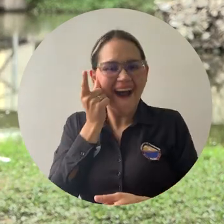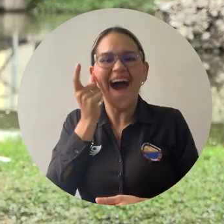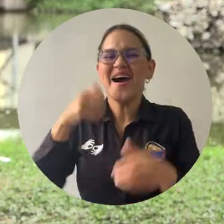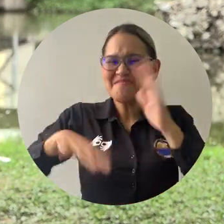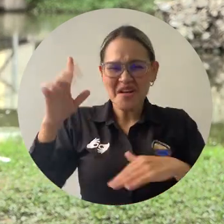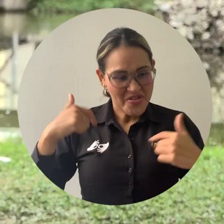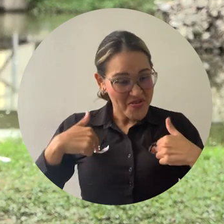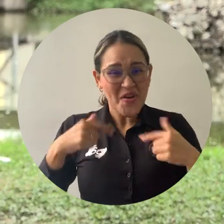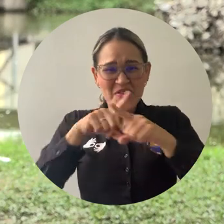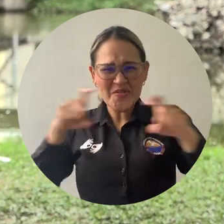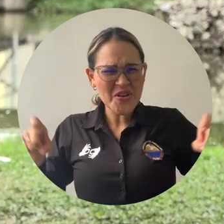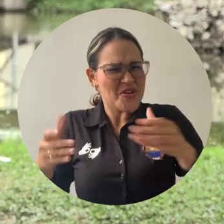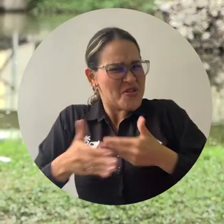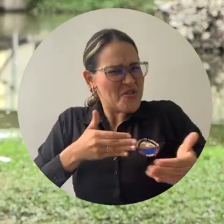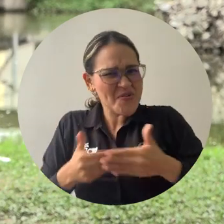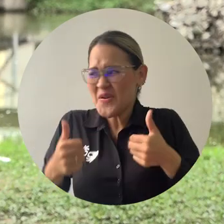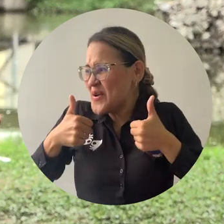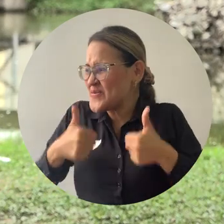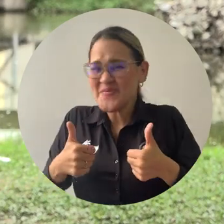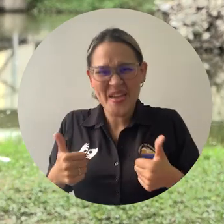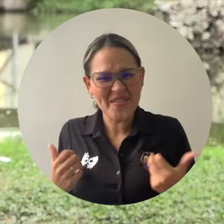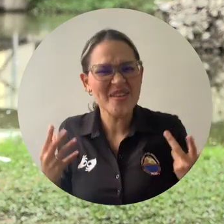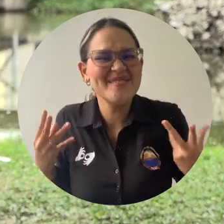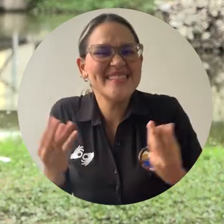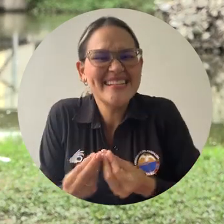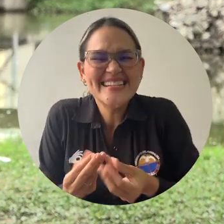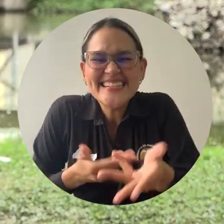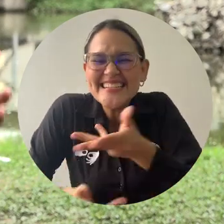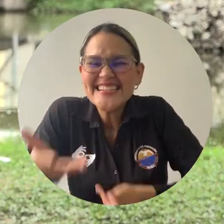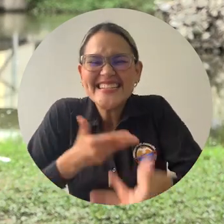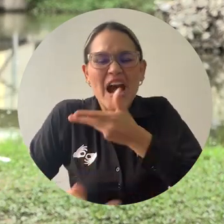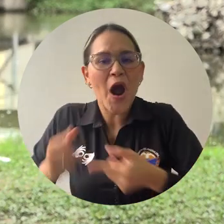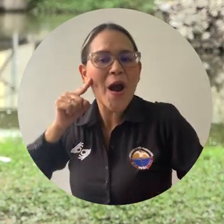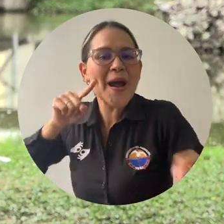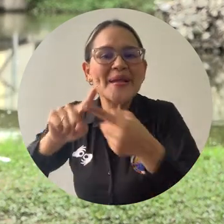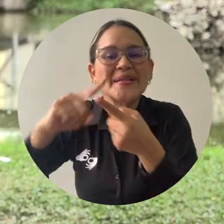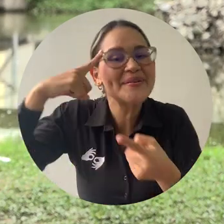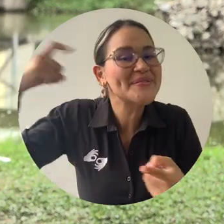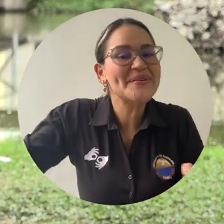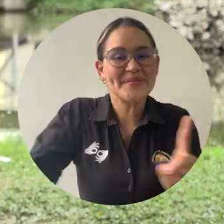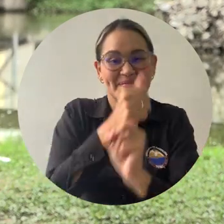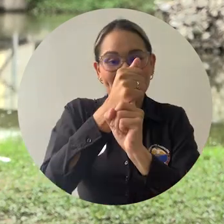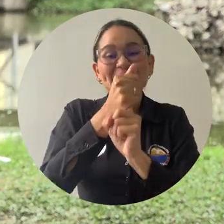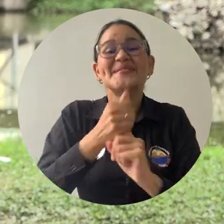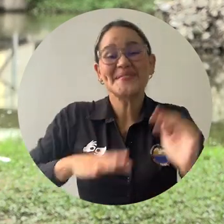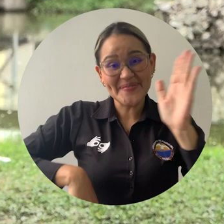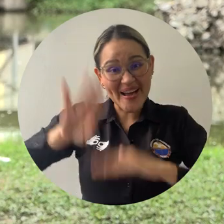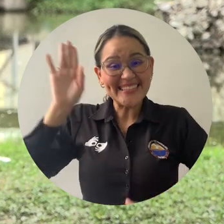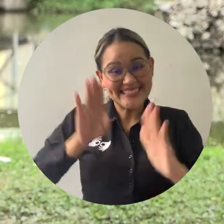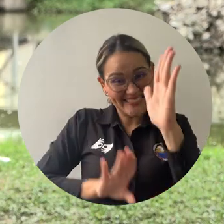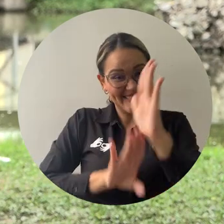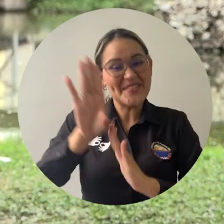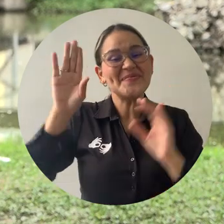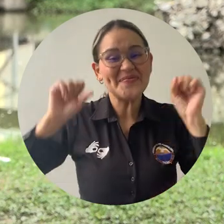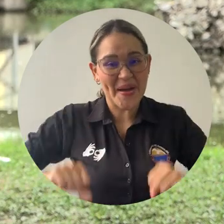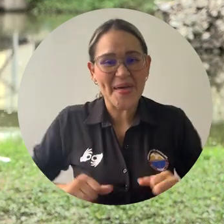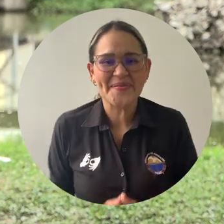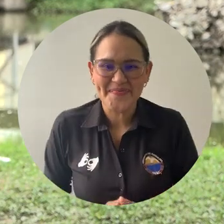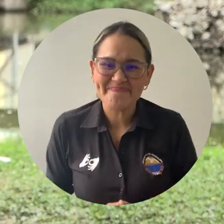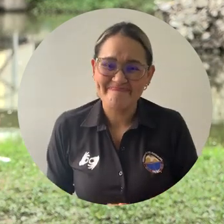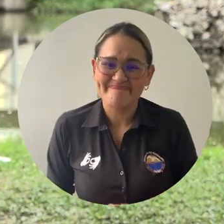reconocernos en medio de esa diversidad y encontrar oportunidad para alcanzar nuestros sueños y alcanzar nuestro mayor desarrollo.